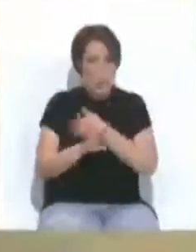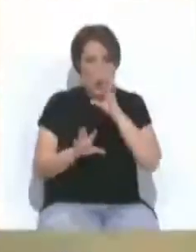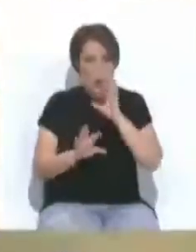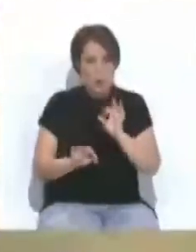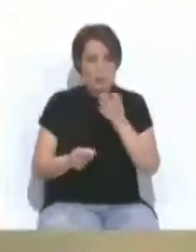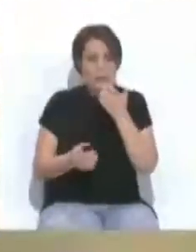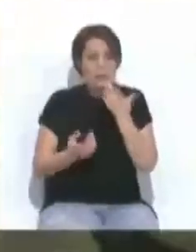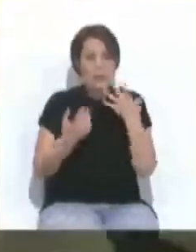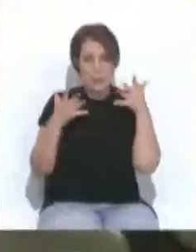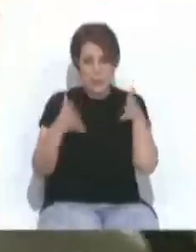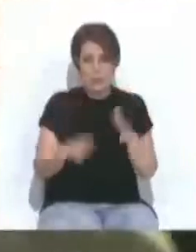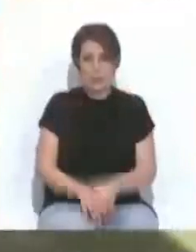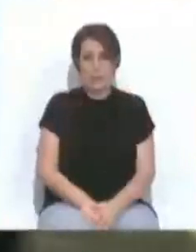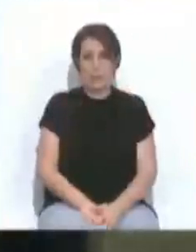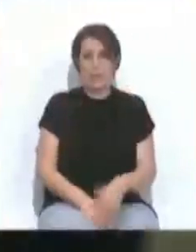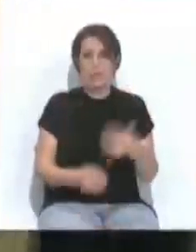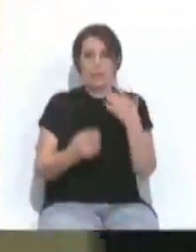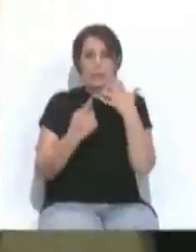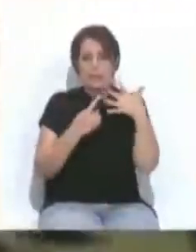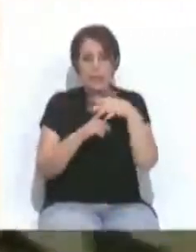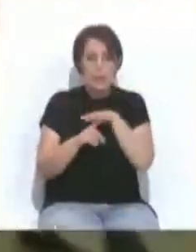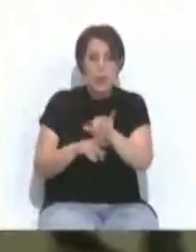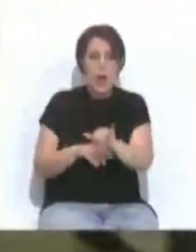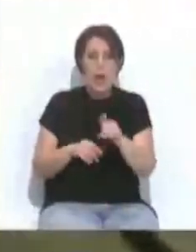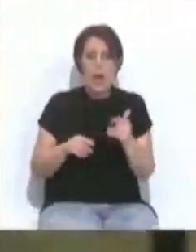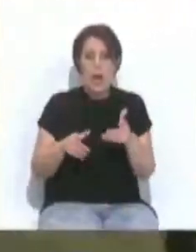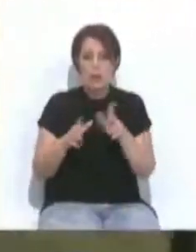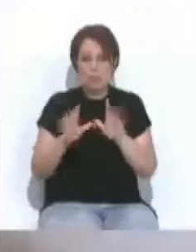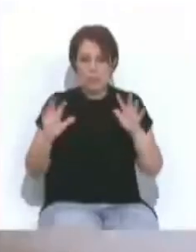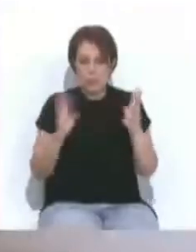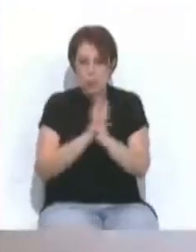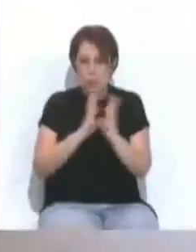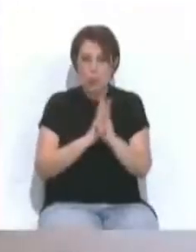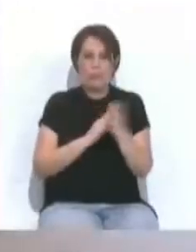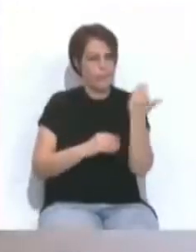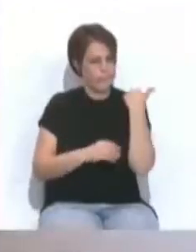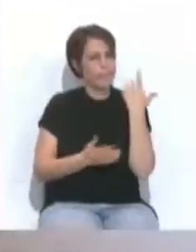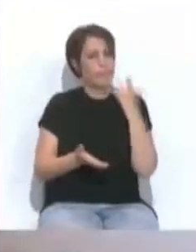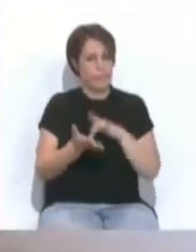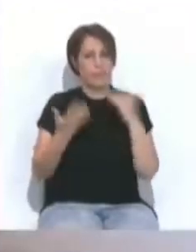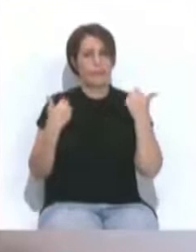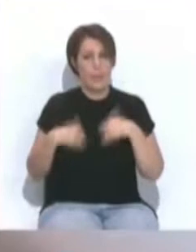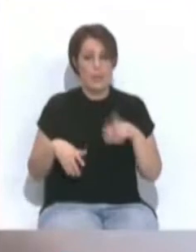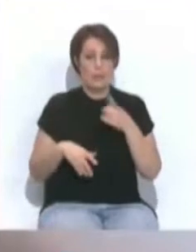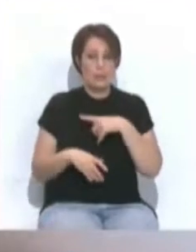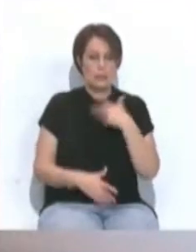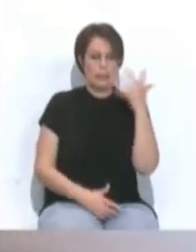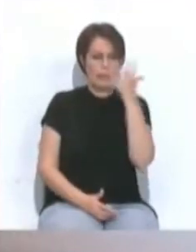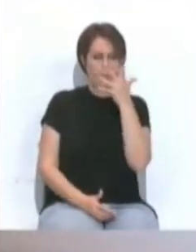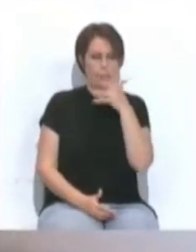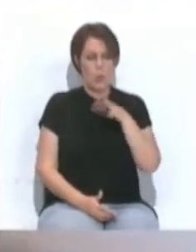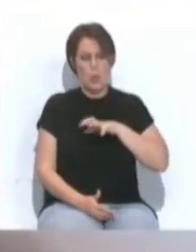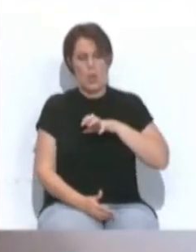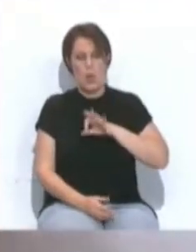cuando sea recomendable. En caso de que existan aglomeraciones que han existido y tengamos la más mínima sospecha de